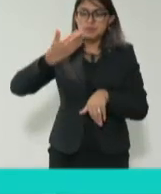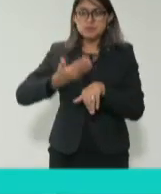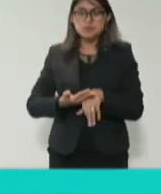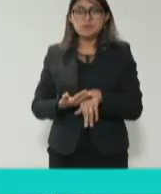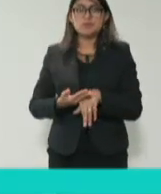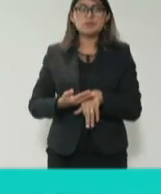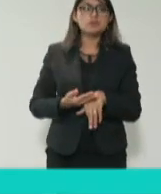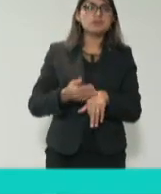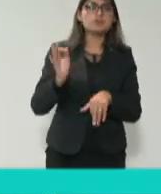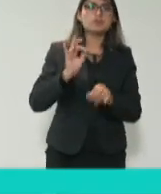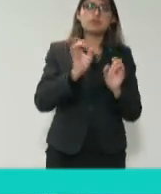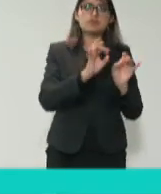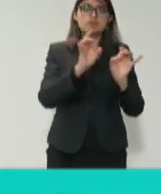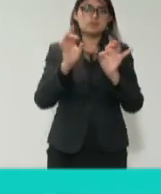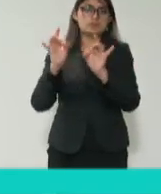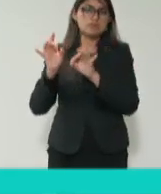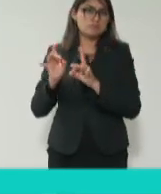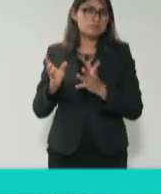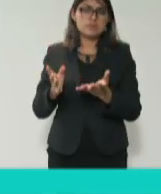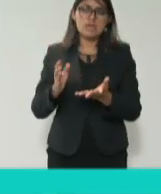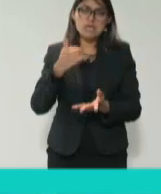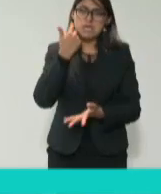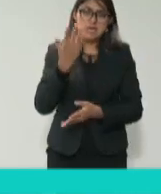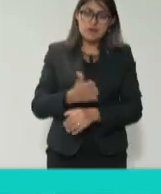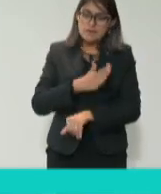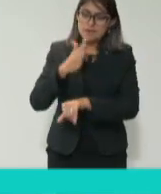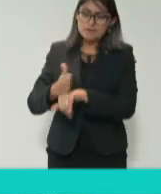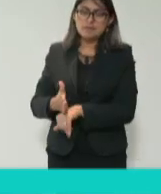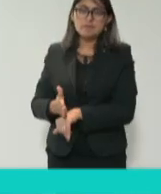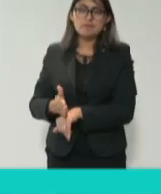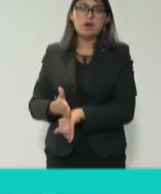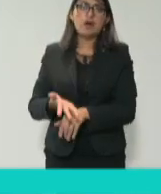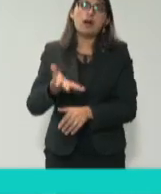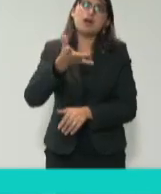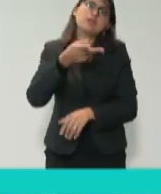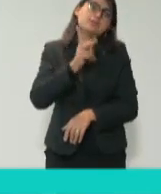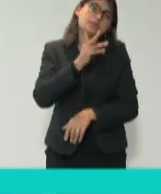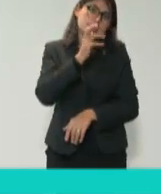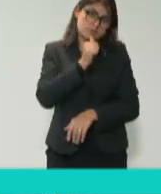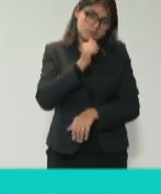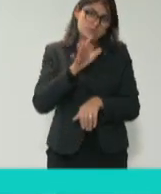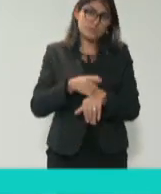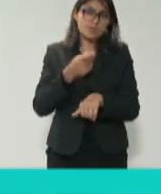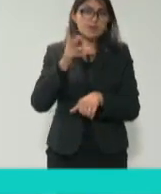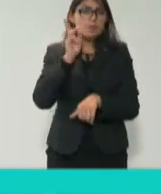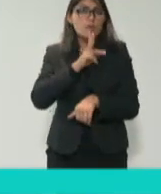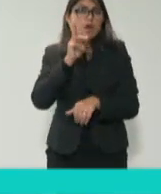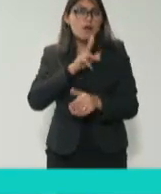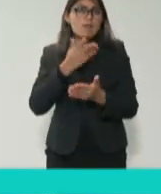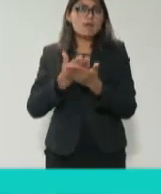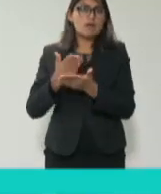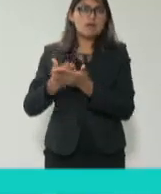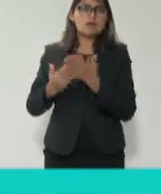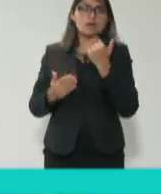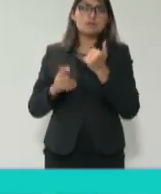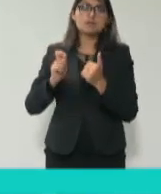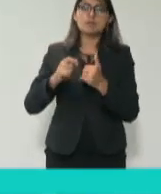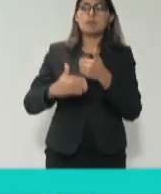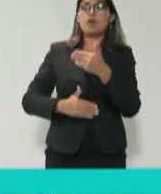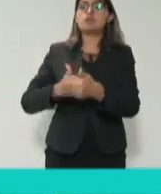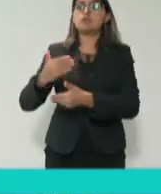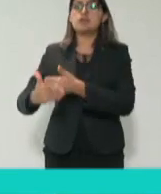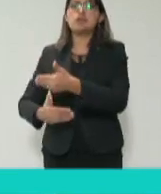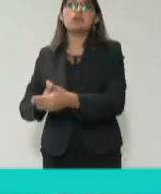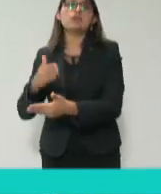por circunstancias que se quiera sancionar a las personas y ya no se les puede sancionar. Y por eso los procedimientos quedan ahí y entonces uno se queda siempre